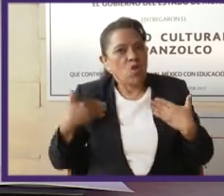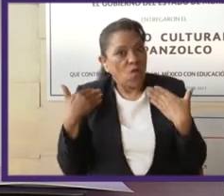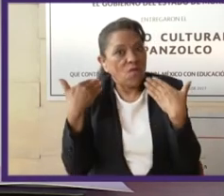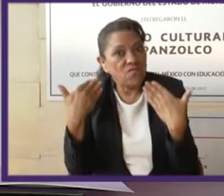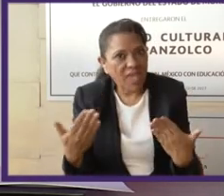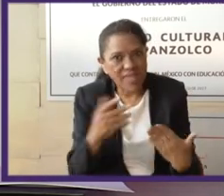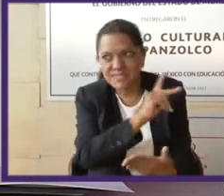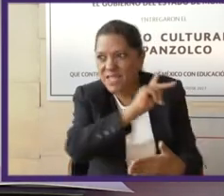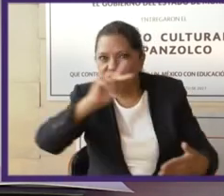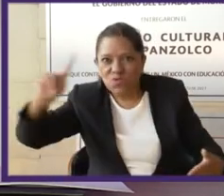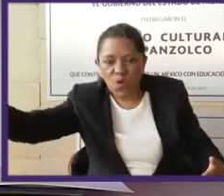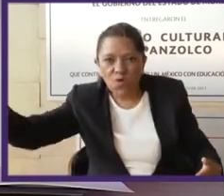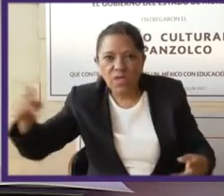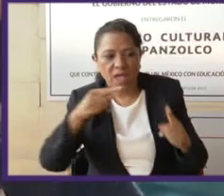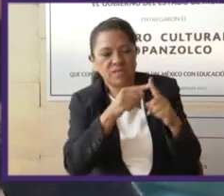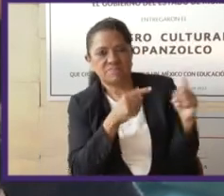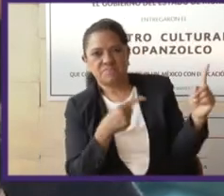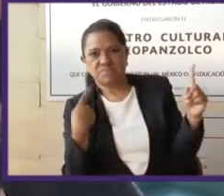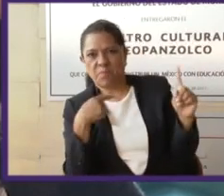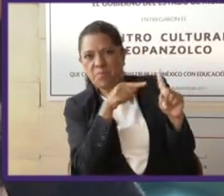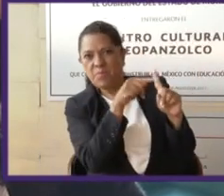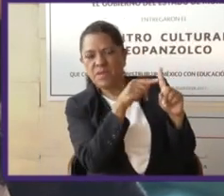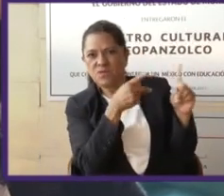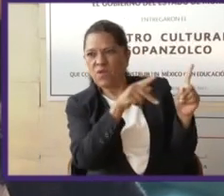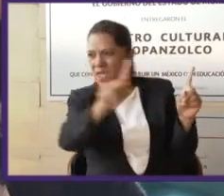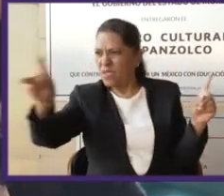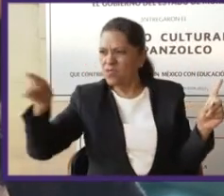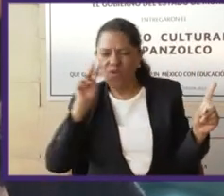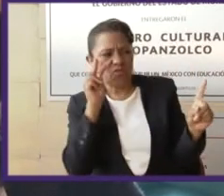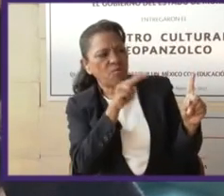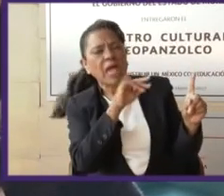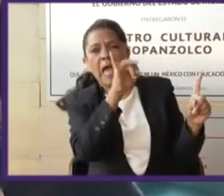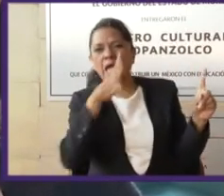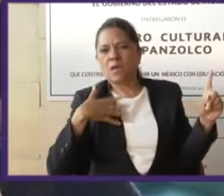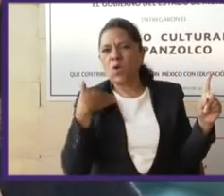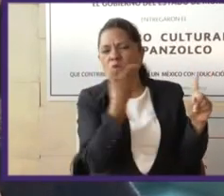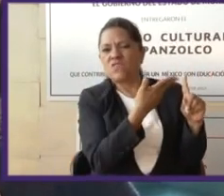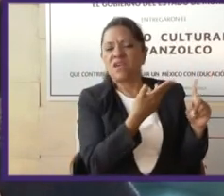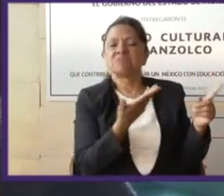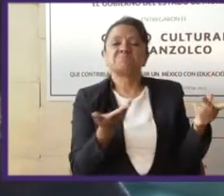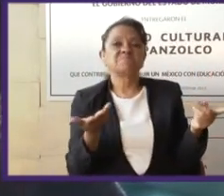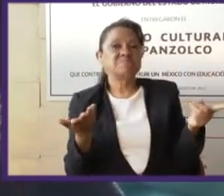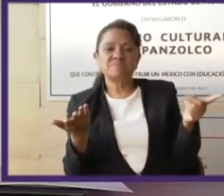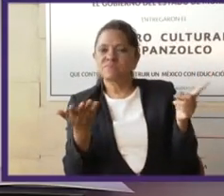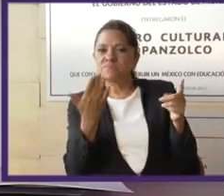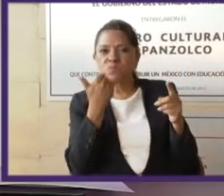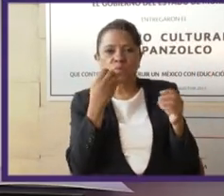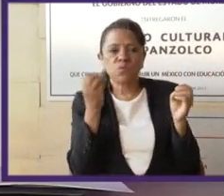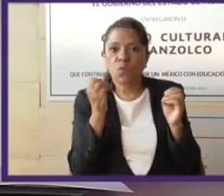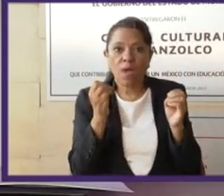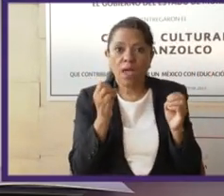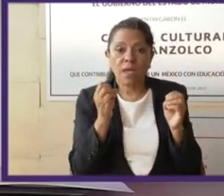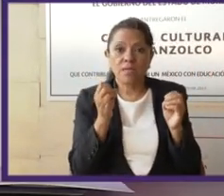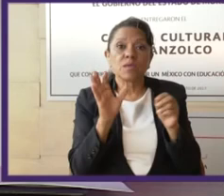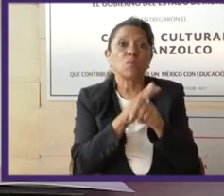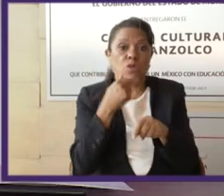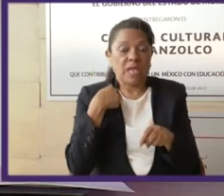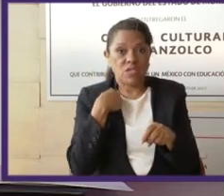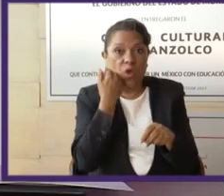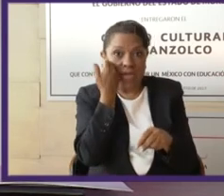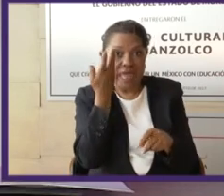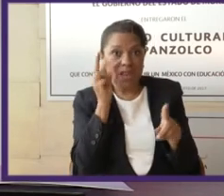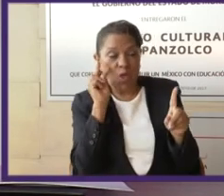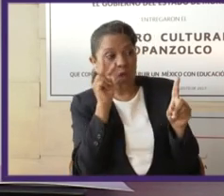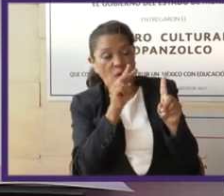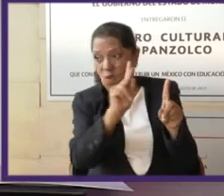la confianza de la persona como tal? No veamos, y yo lo deseo así, ver a los ciudadanos